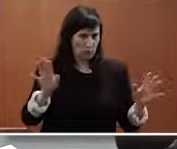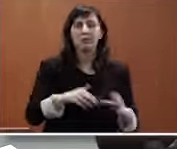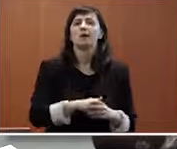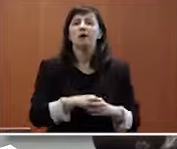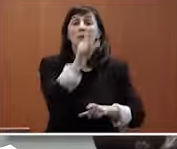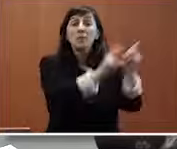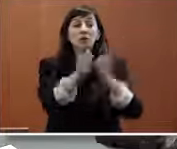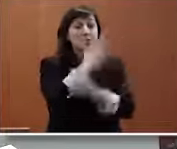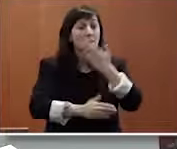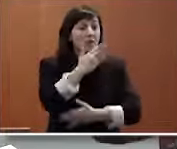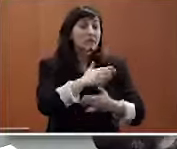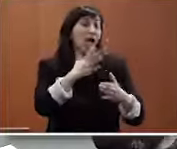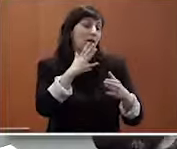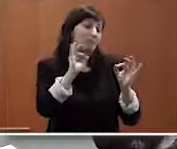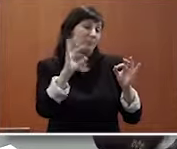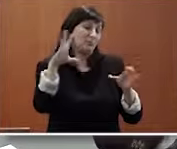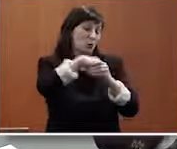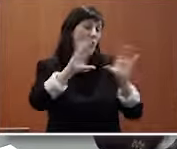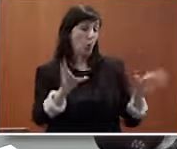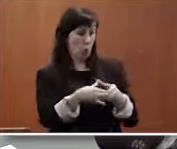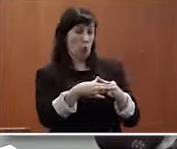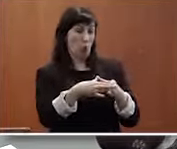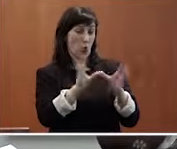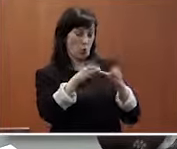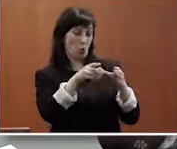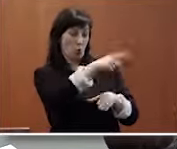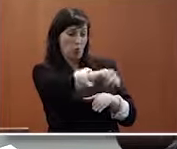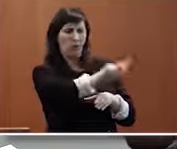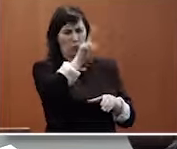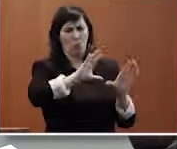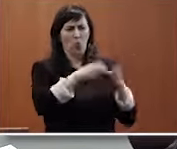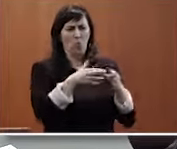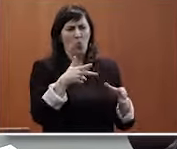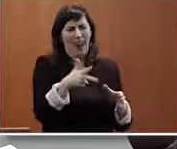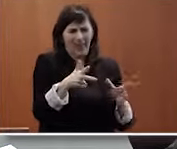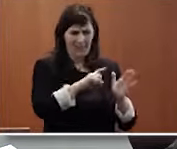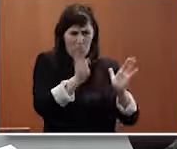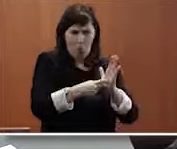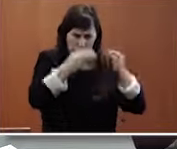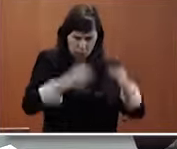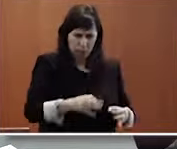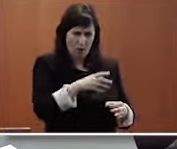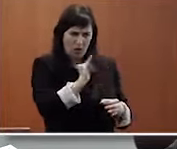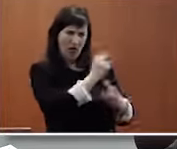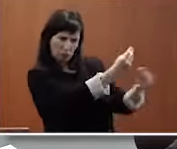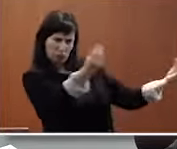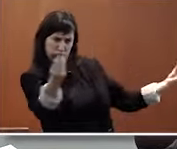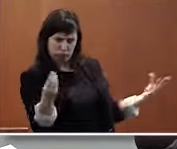con discapacidad dentro de los grupos en riesgo de exclusión son un grupo legítimo como decía antes bastante frecuente